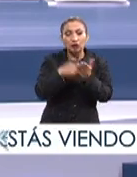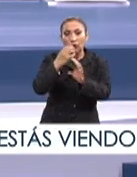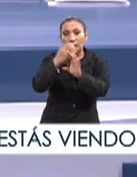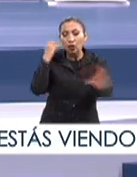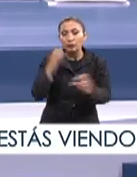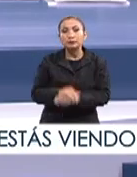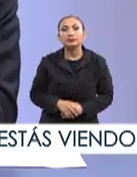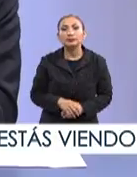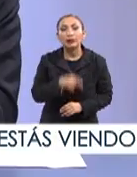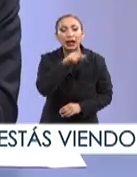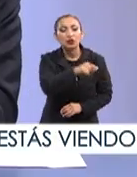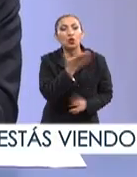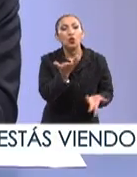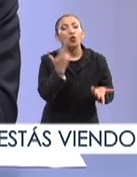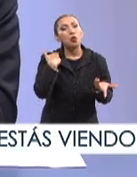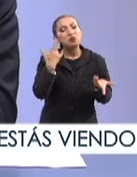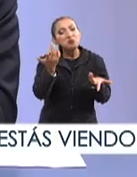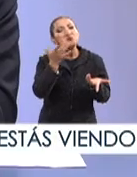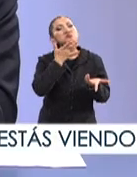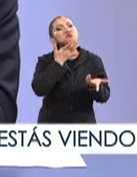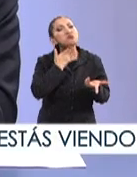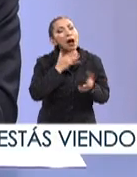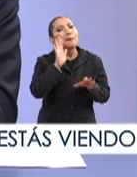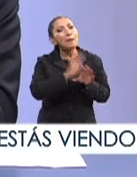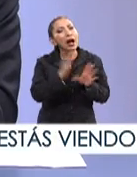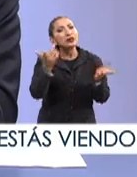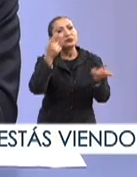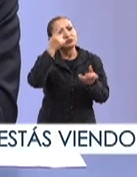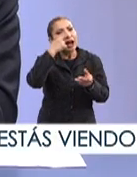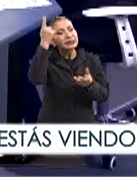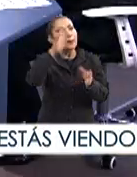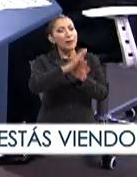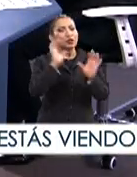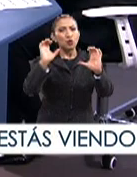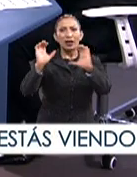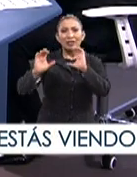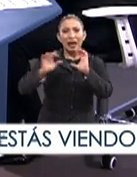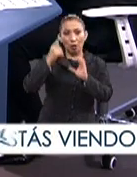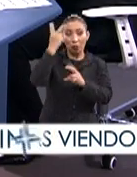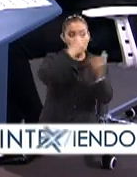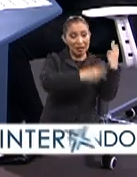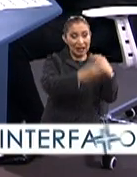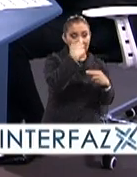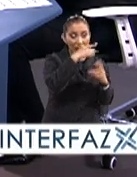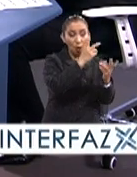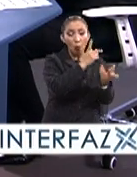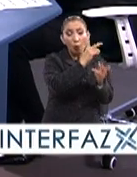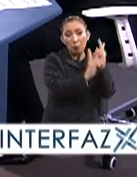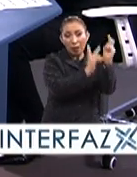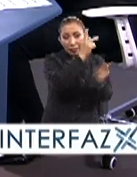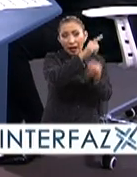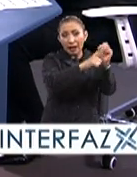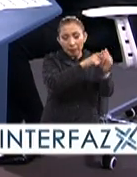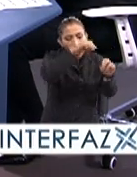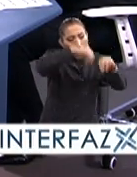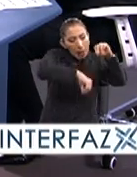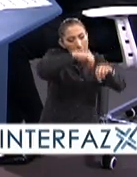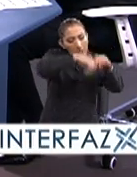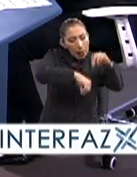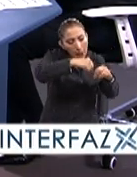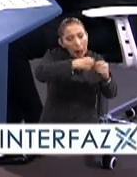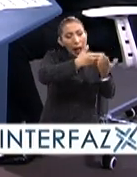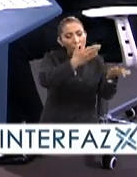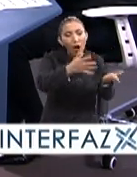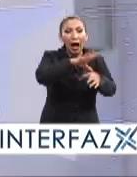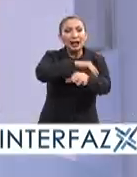combustible más noble para el Más noble, principalmente al provenir una fuente renovable. Entonces de ahí ya cae dentro de